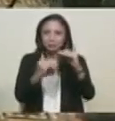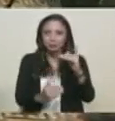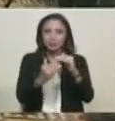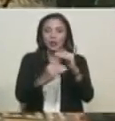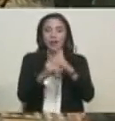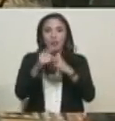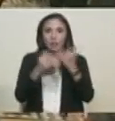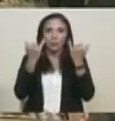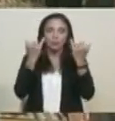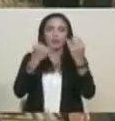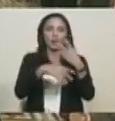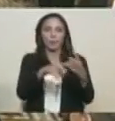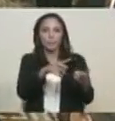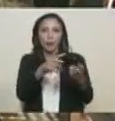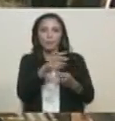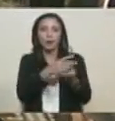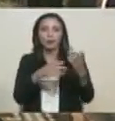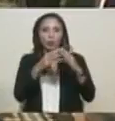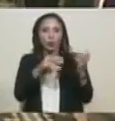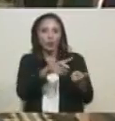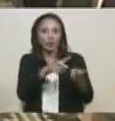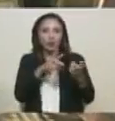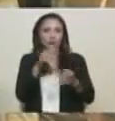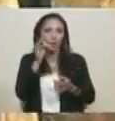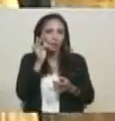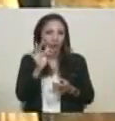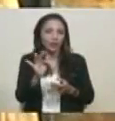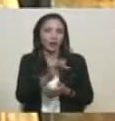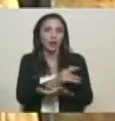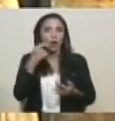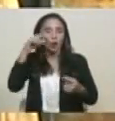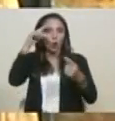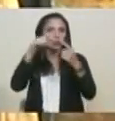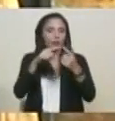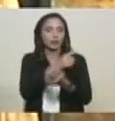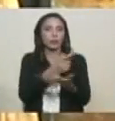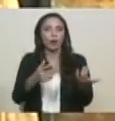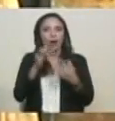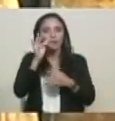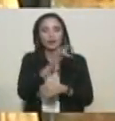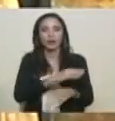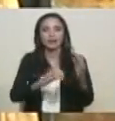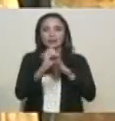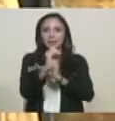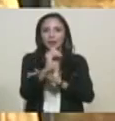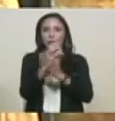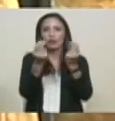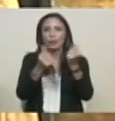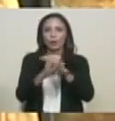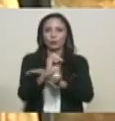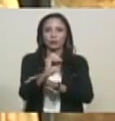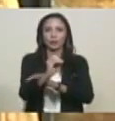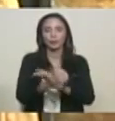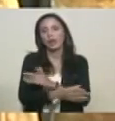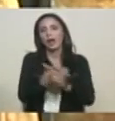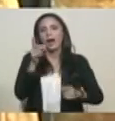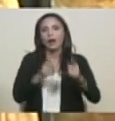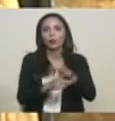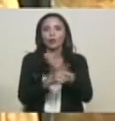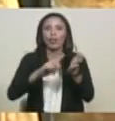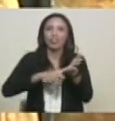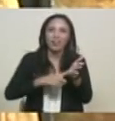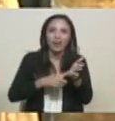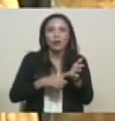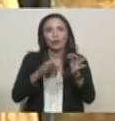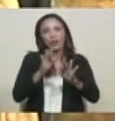deterioro de la capacidad adquisitiva de los ingresos fiscales. Vamos a la meta déficit fiscal cero. Nos veremos las caras. El día